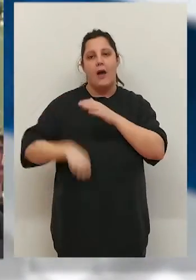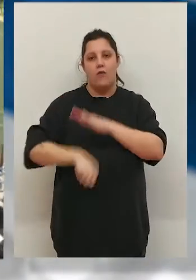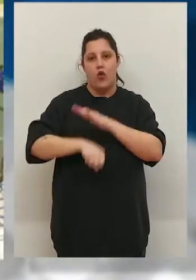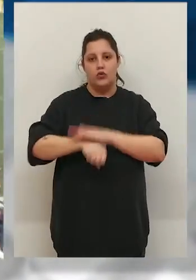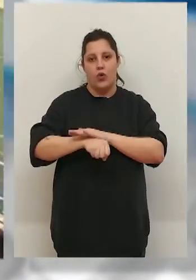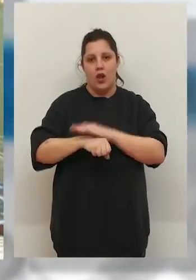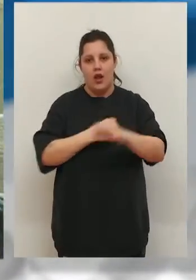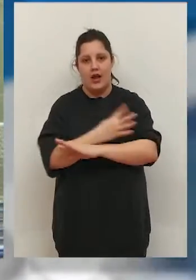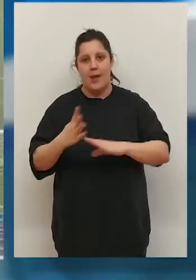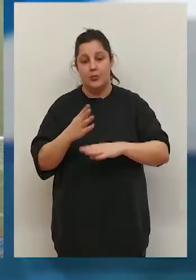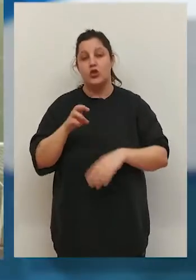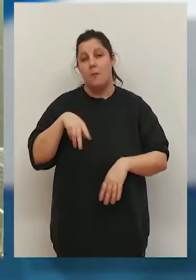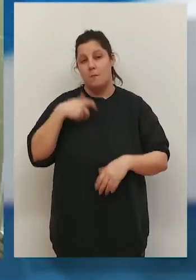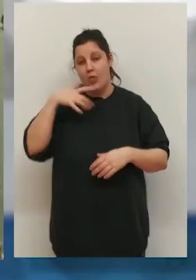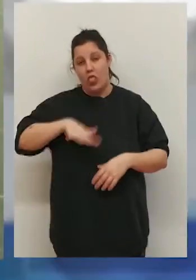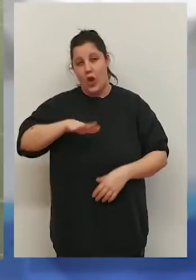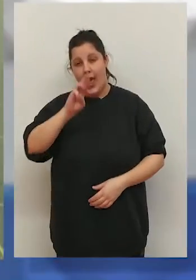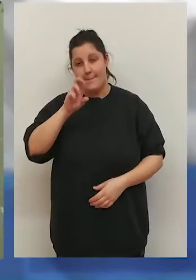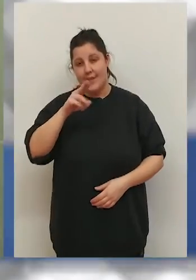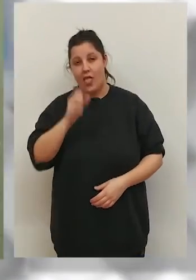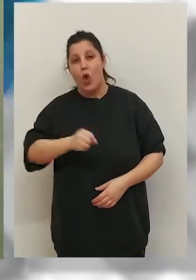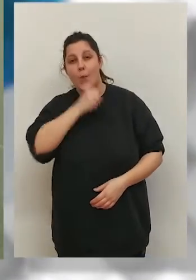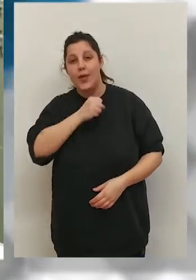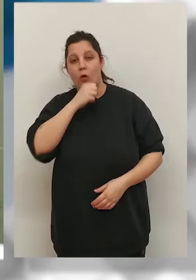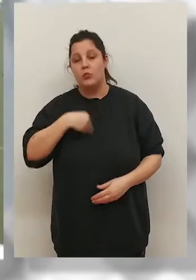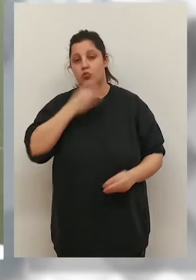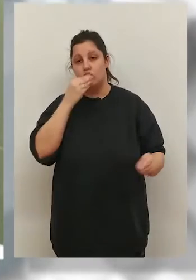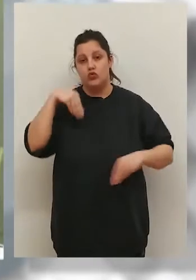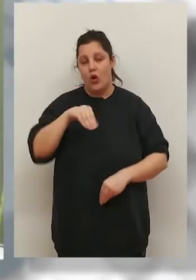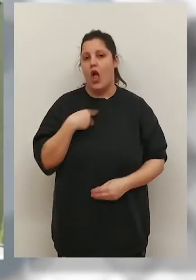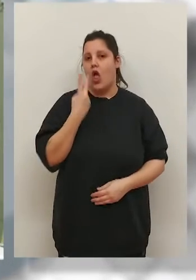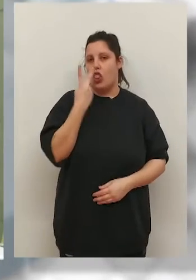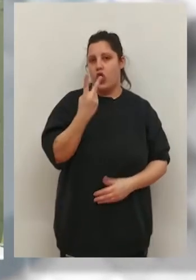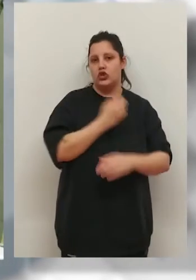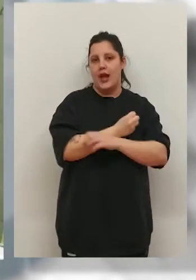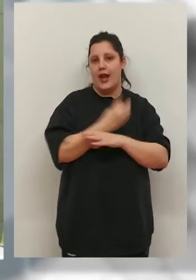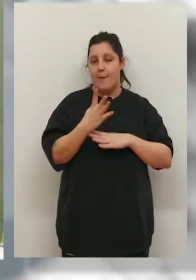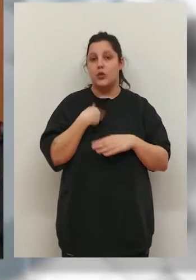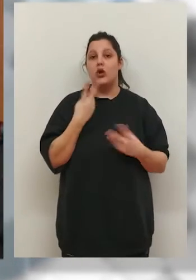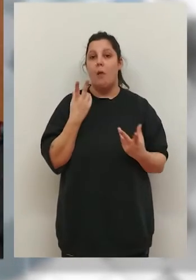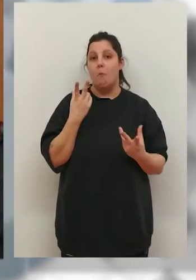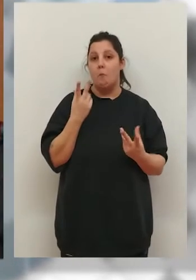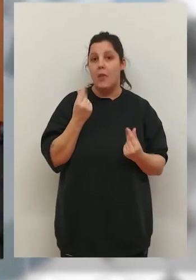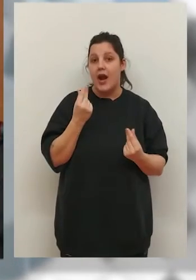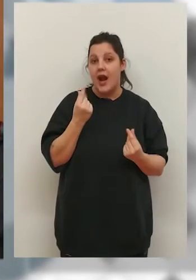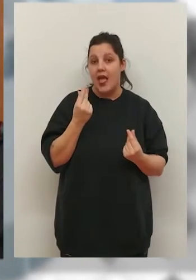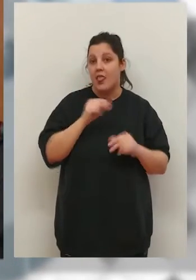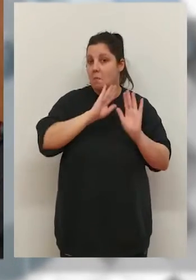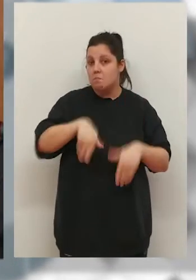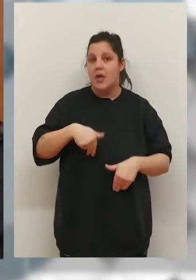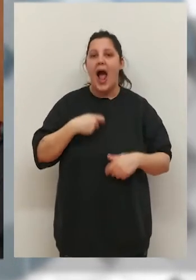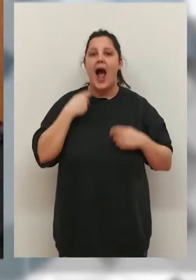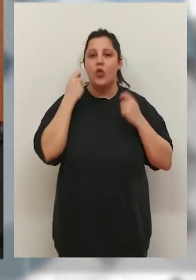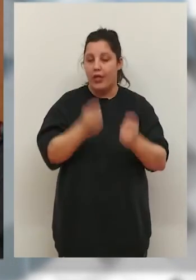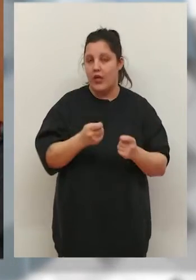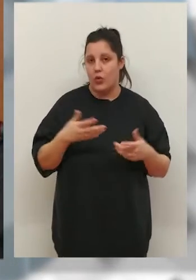de dos de los campos de fútbol de Prado Viejo, durante los meses de verano. Se van a sustituir dos campos y el precio